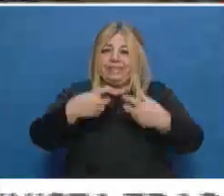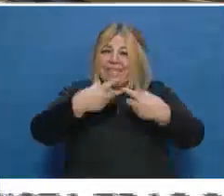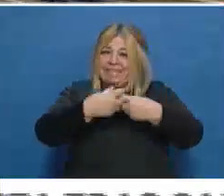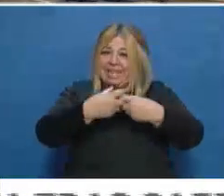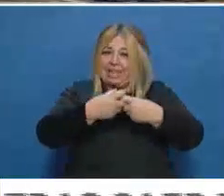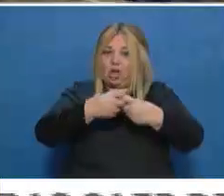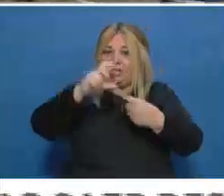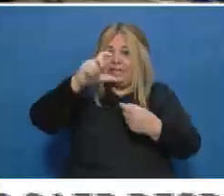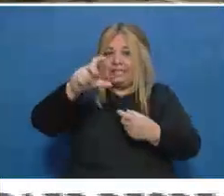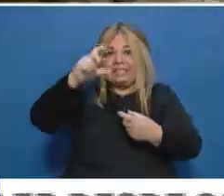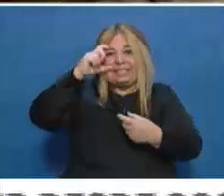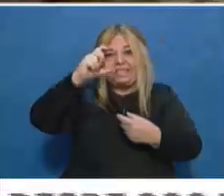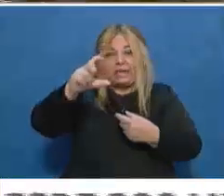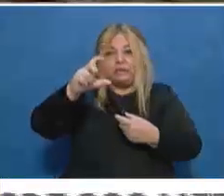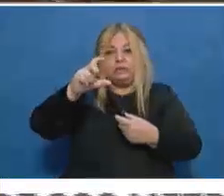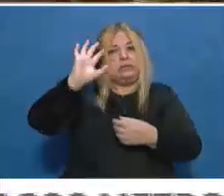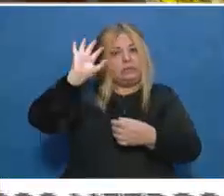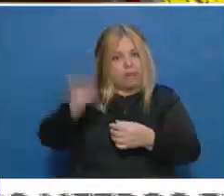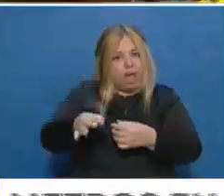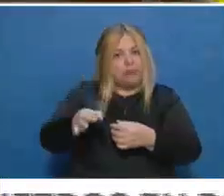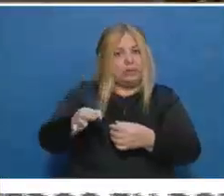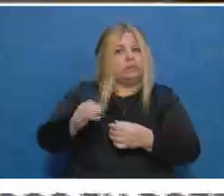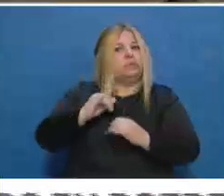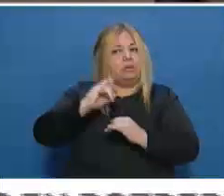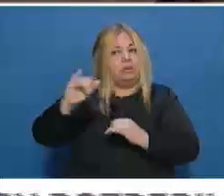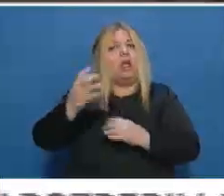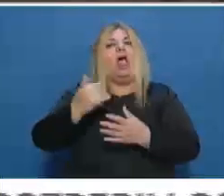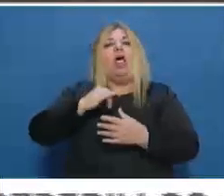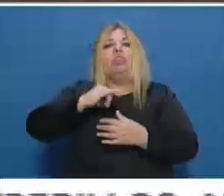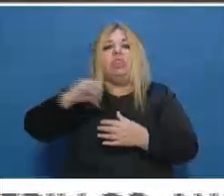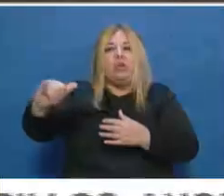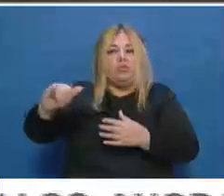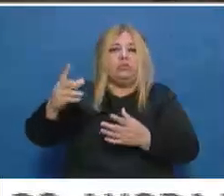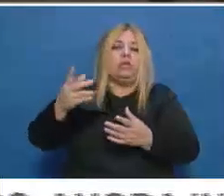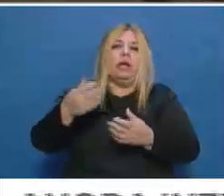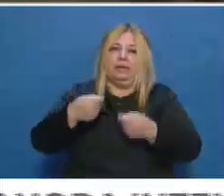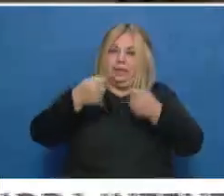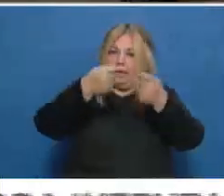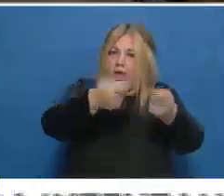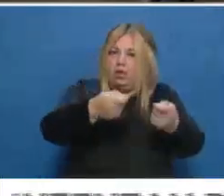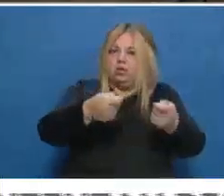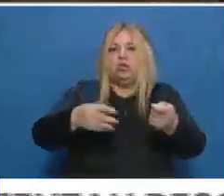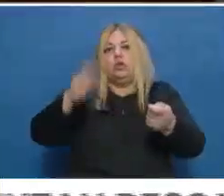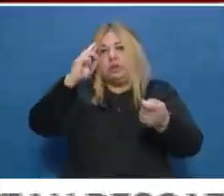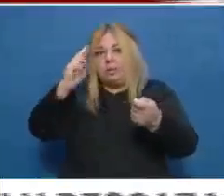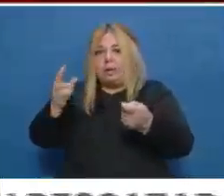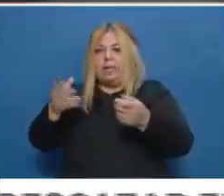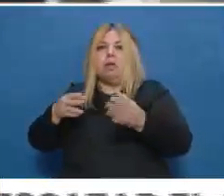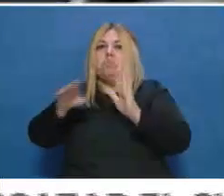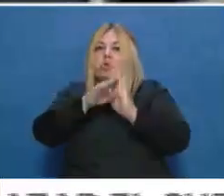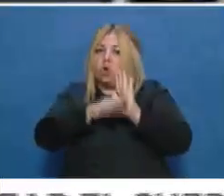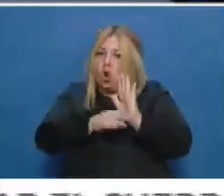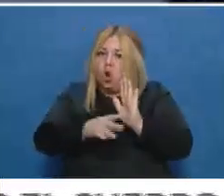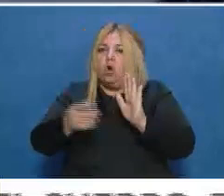pasando. También han recibido las denuncias en el caso de que no se cumpla, pero lo que nos decían es que se están cumpliendo los protocolos